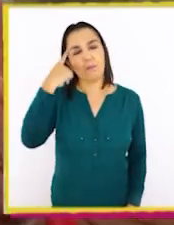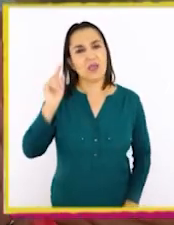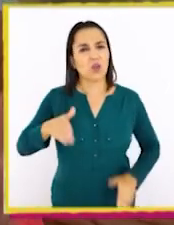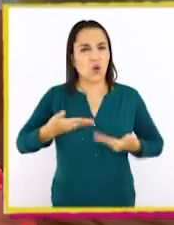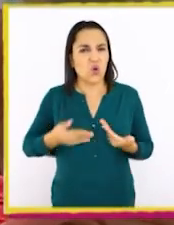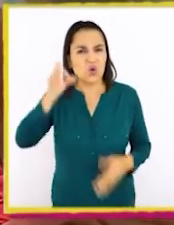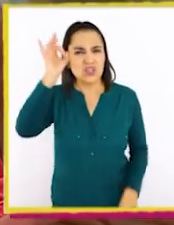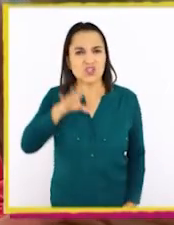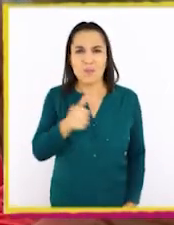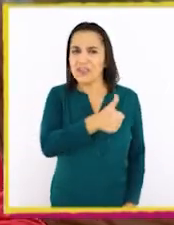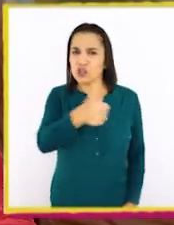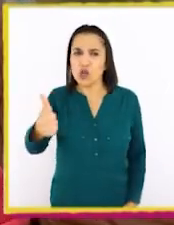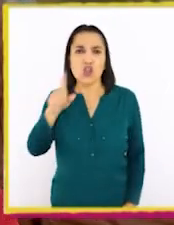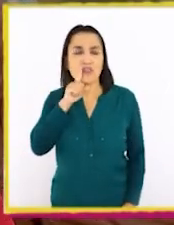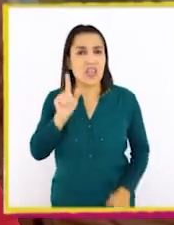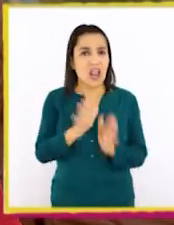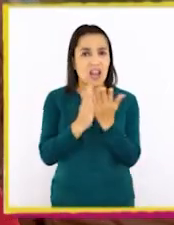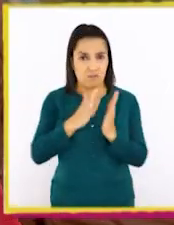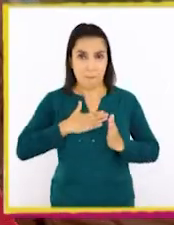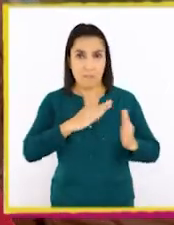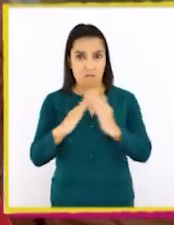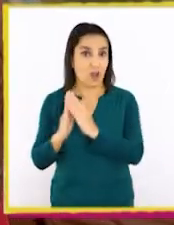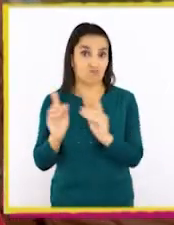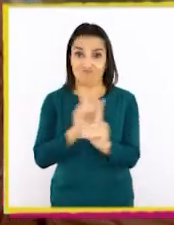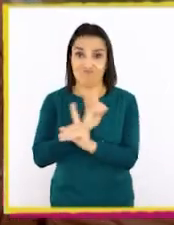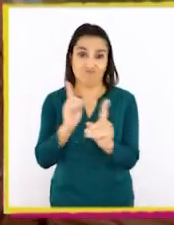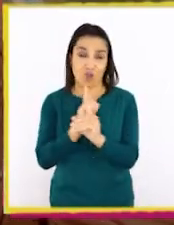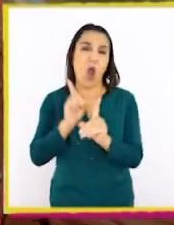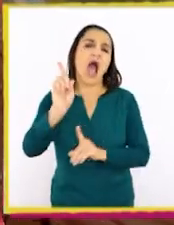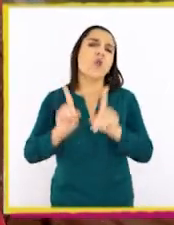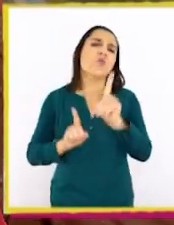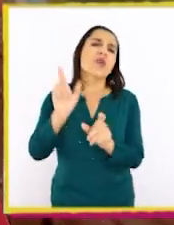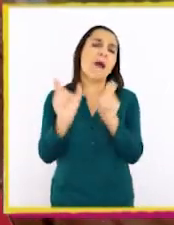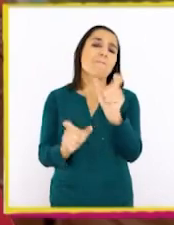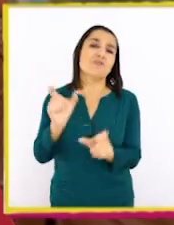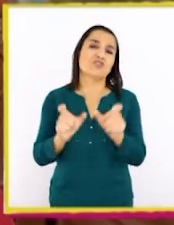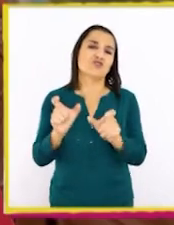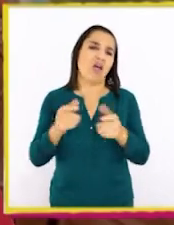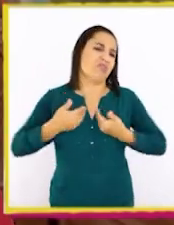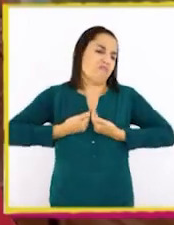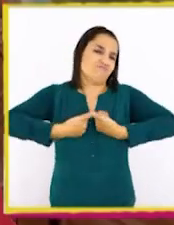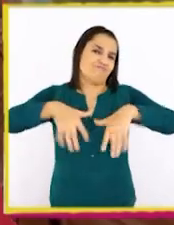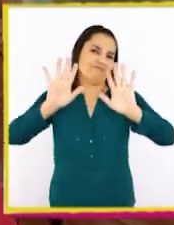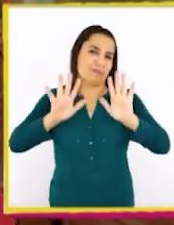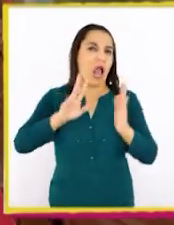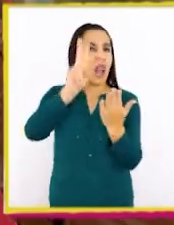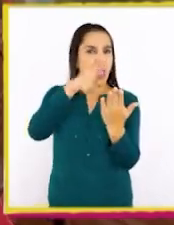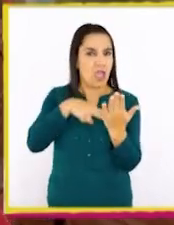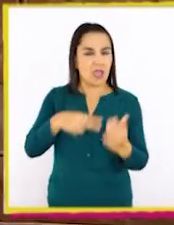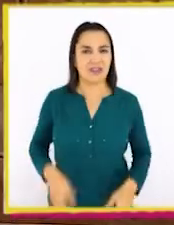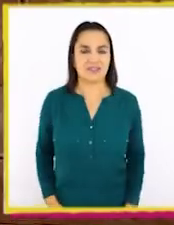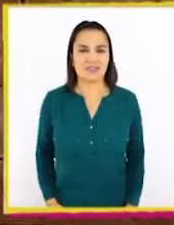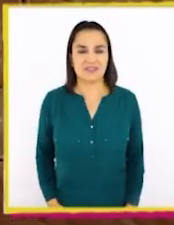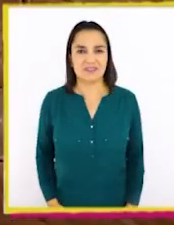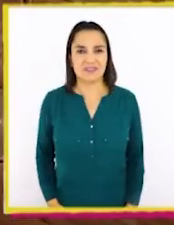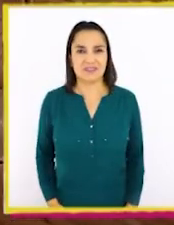supe que no todos tienen libros en mi barrio y que incluso a algunas personas no les interesa leer.